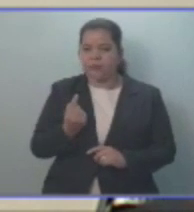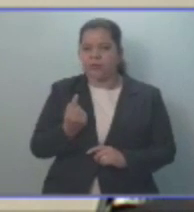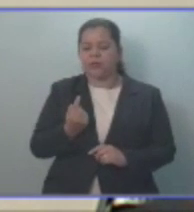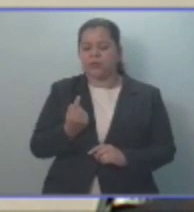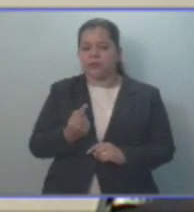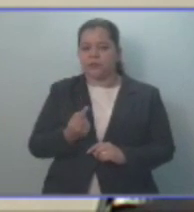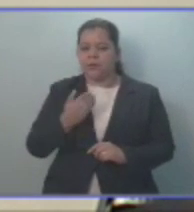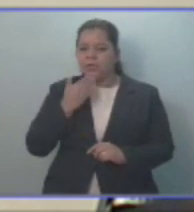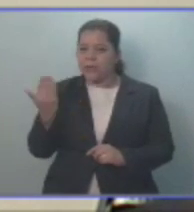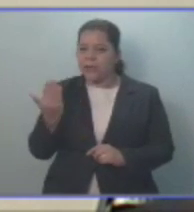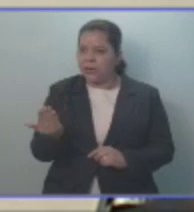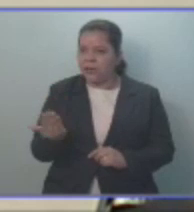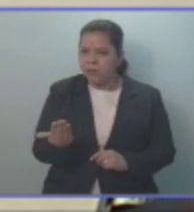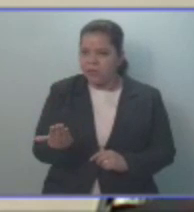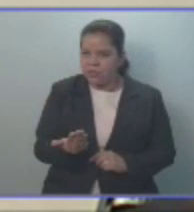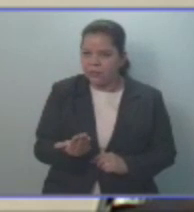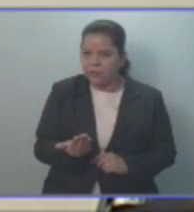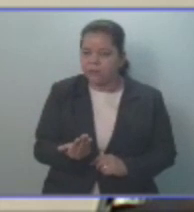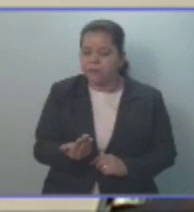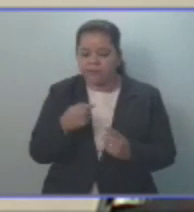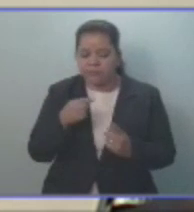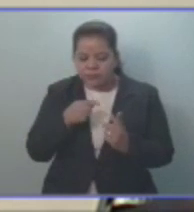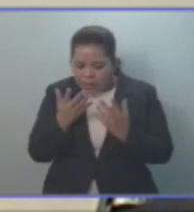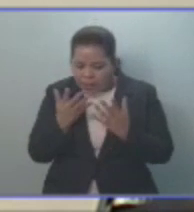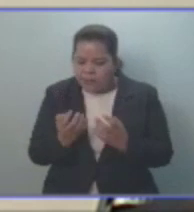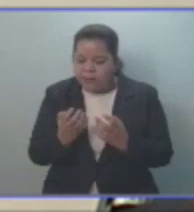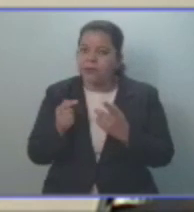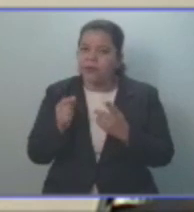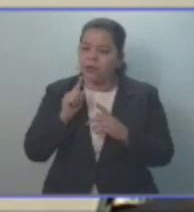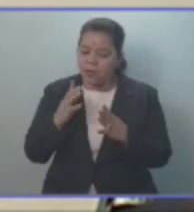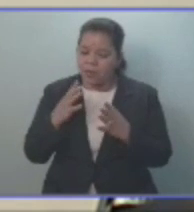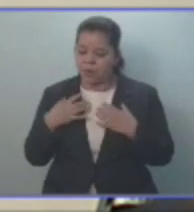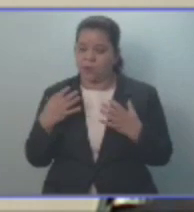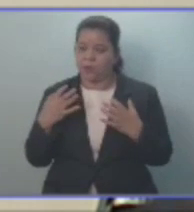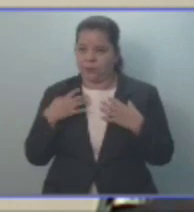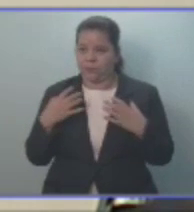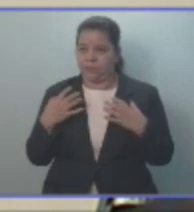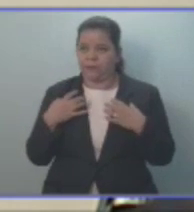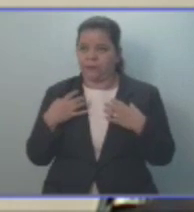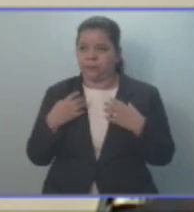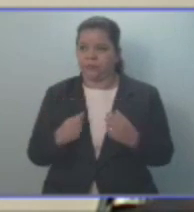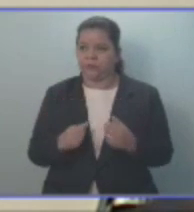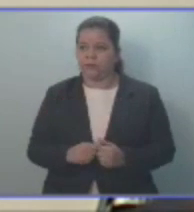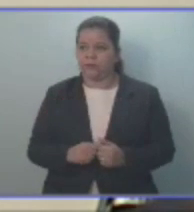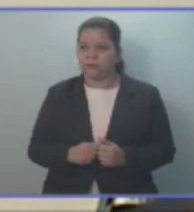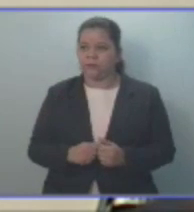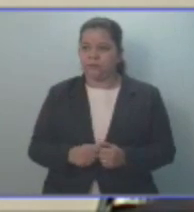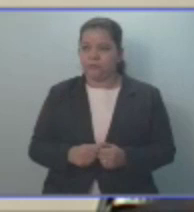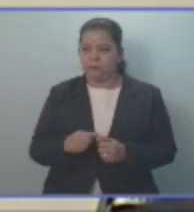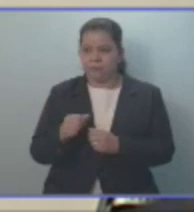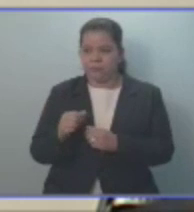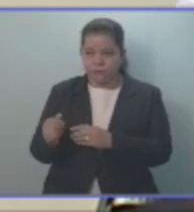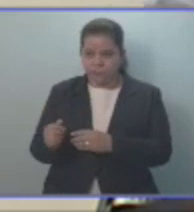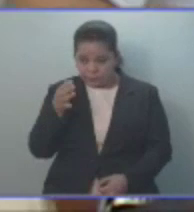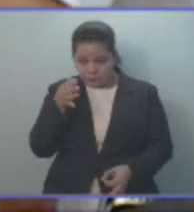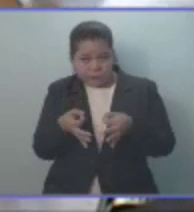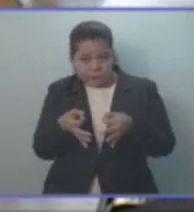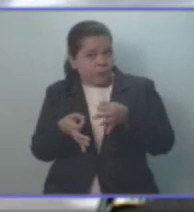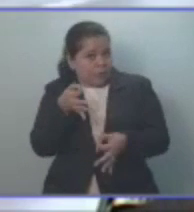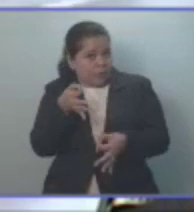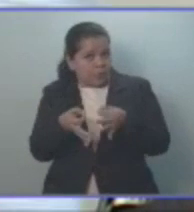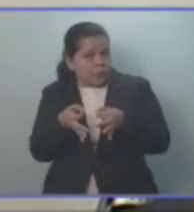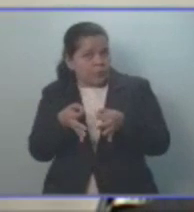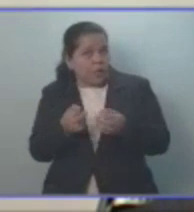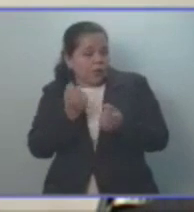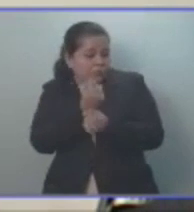de querer tener una vida con justicia y